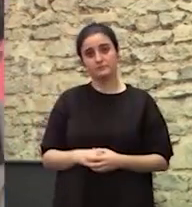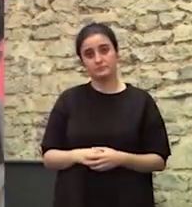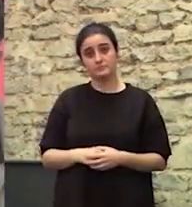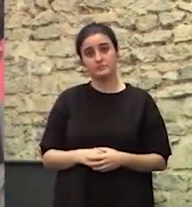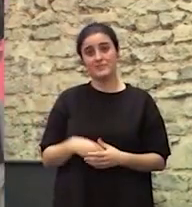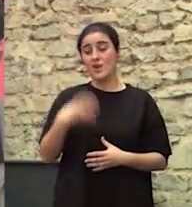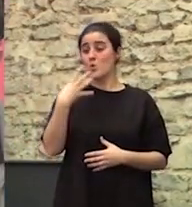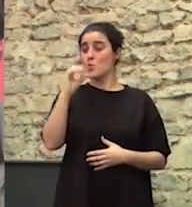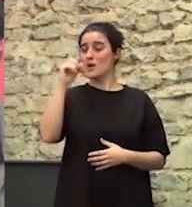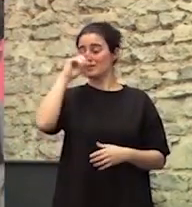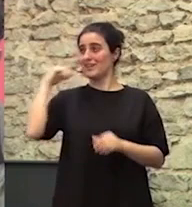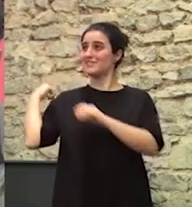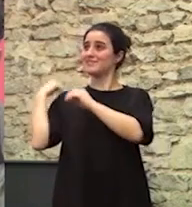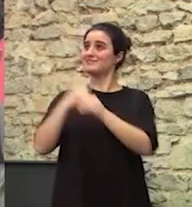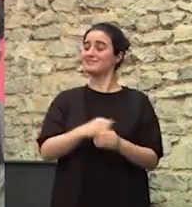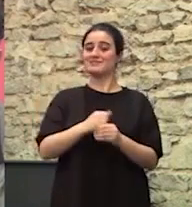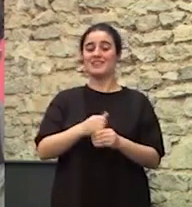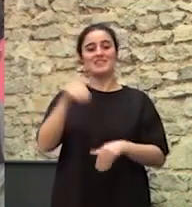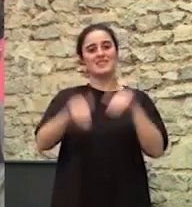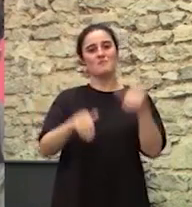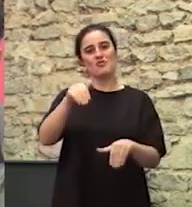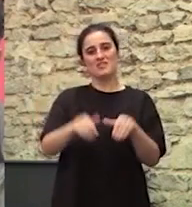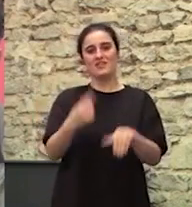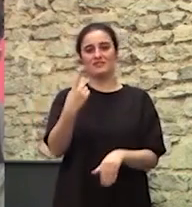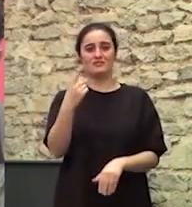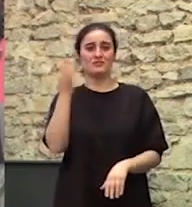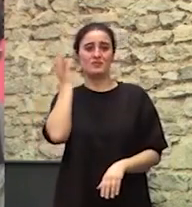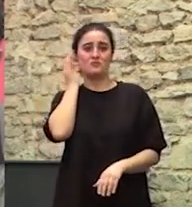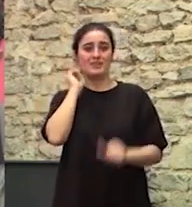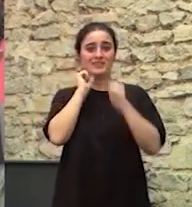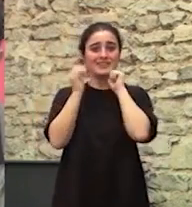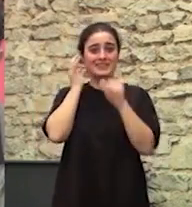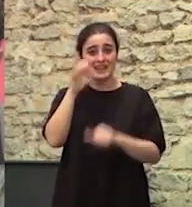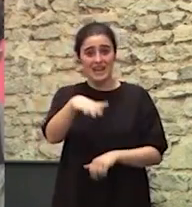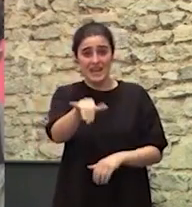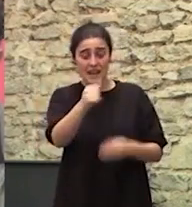40 años de democracia Y no hay ni una sola mujer en esa lista